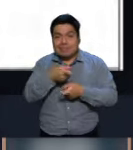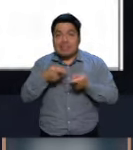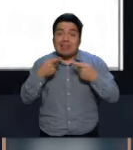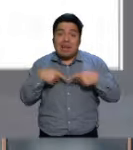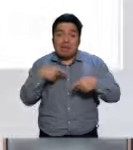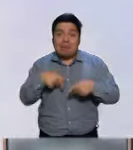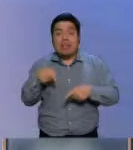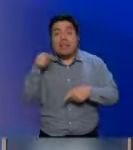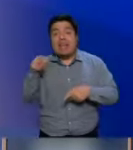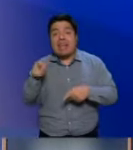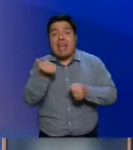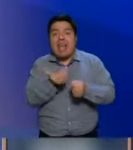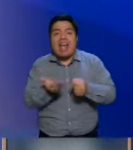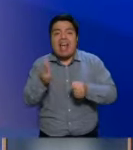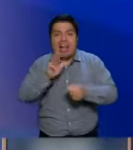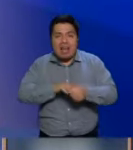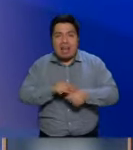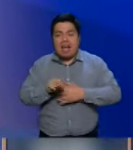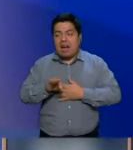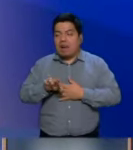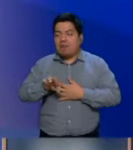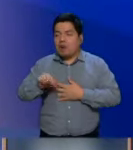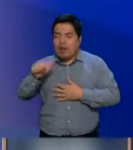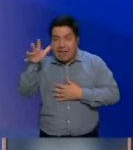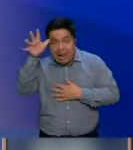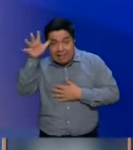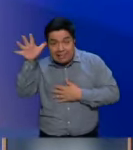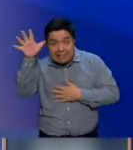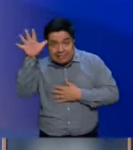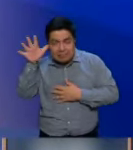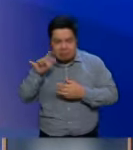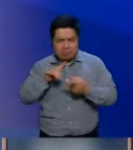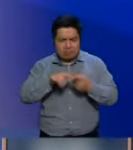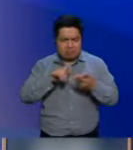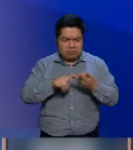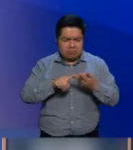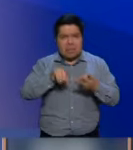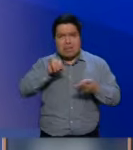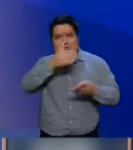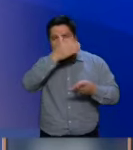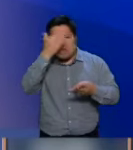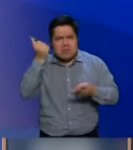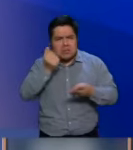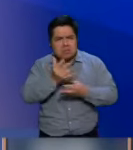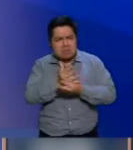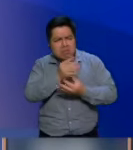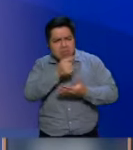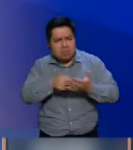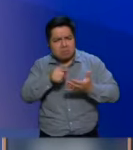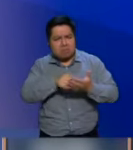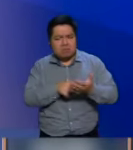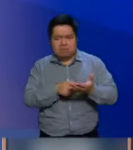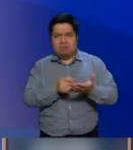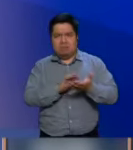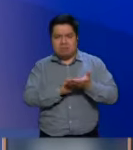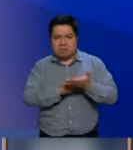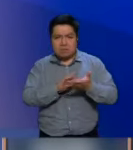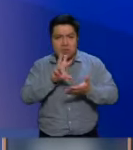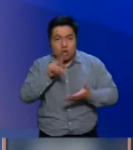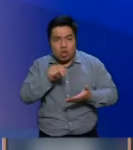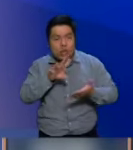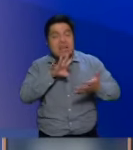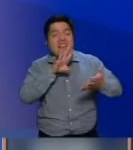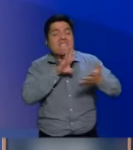que él administra en Afore Azteca. Habla también de eliminar la presunción de inocencia, pero lo que se plantea es la eliminación de la prisión preventiva